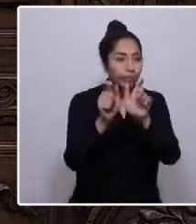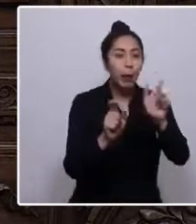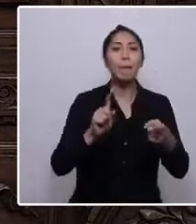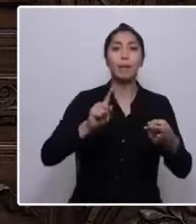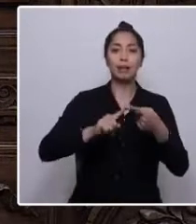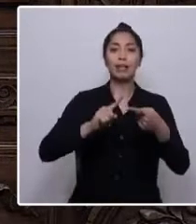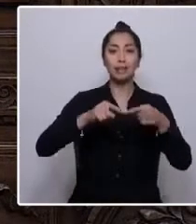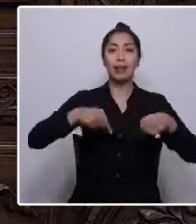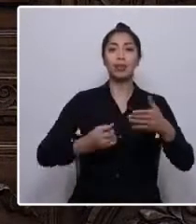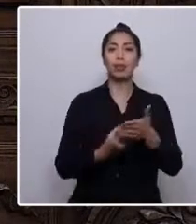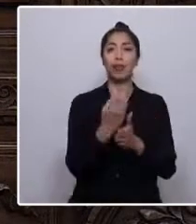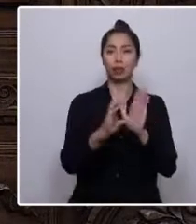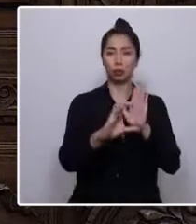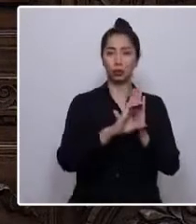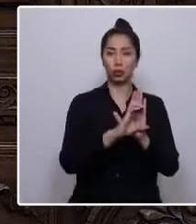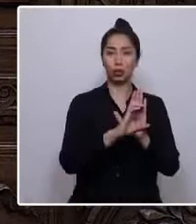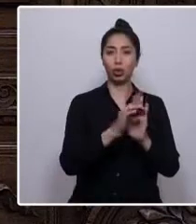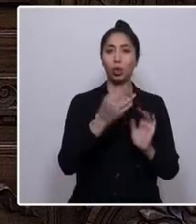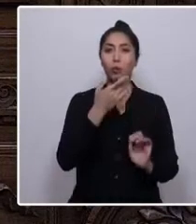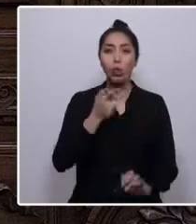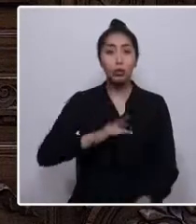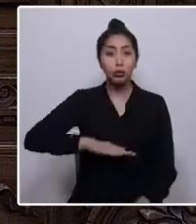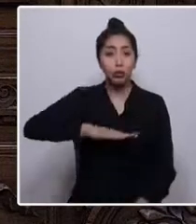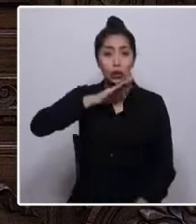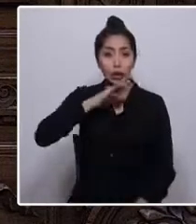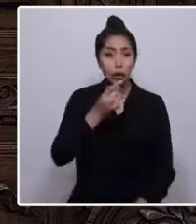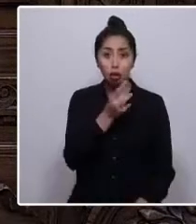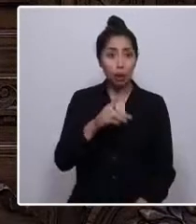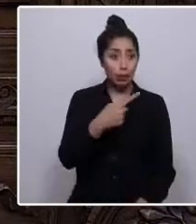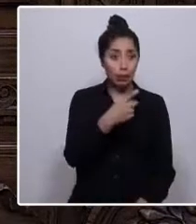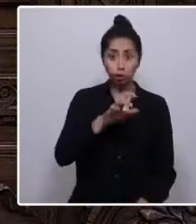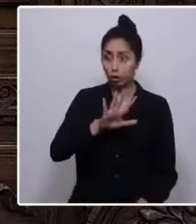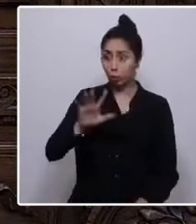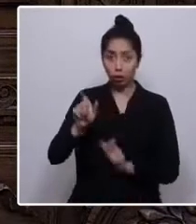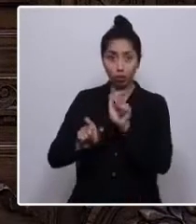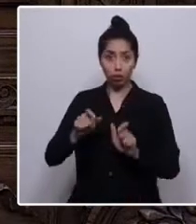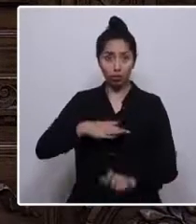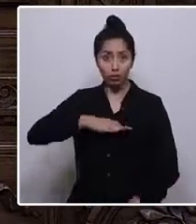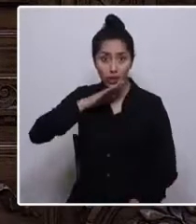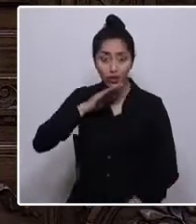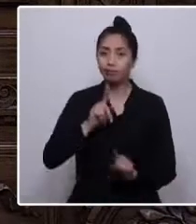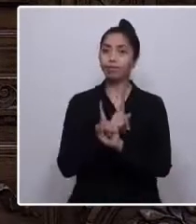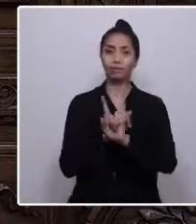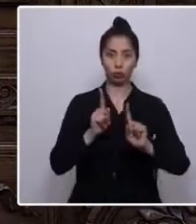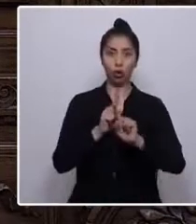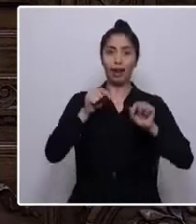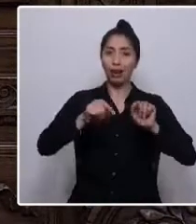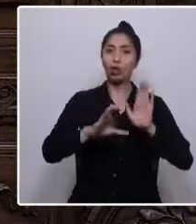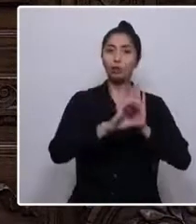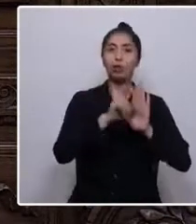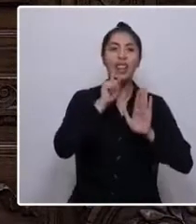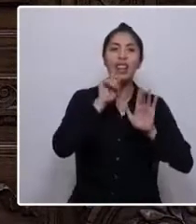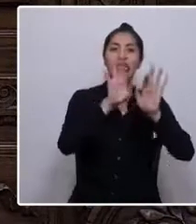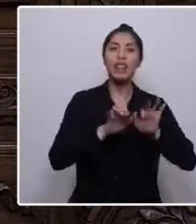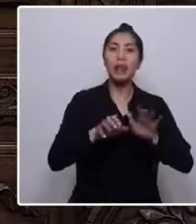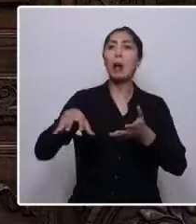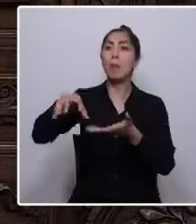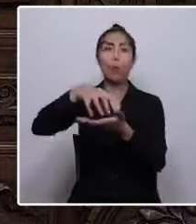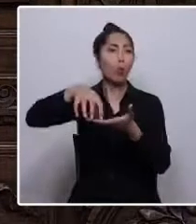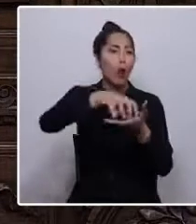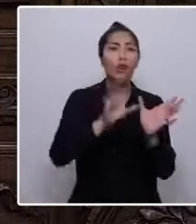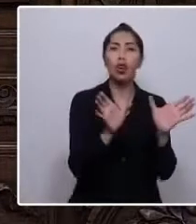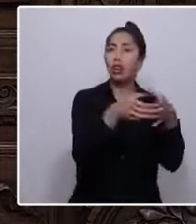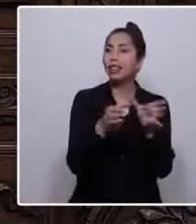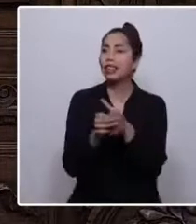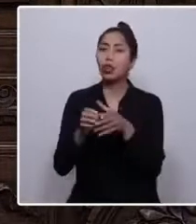constitución, porque no basta con los 155 que aquí estamos. Esta constitución la deben escribir los pueblos, las organizaciones de base, que llevan